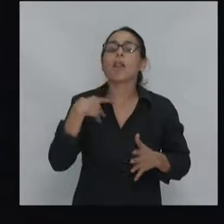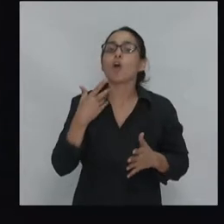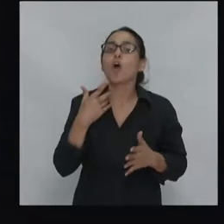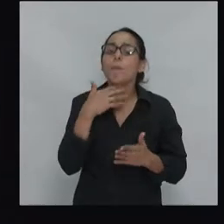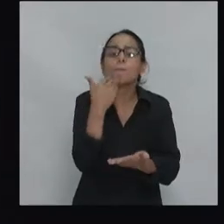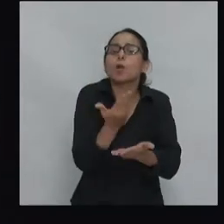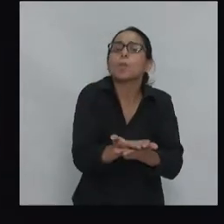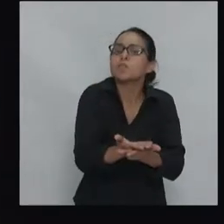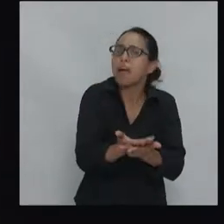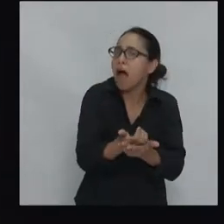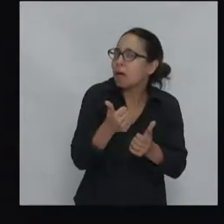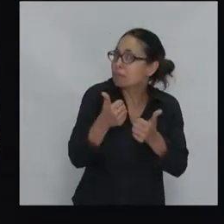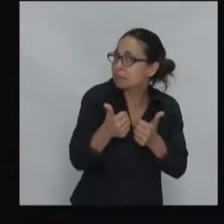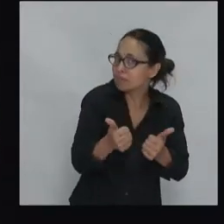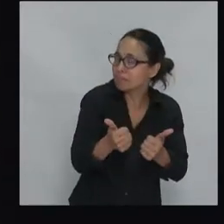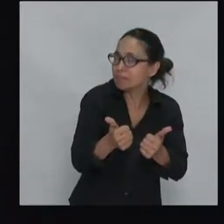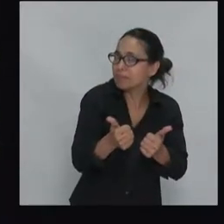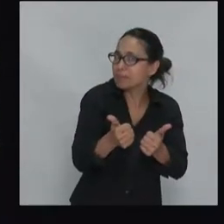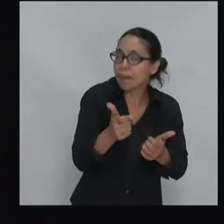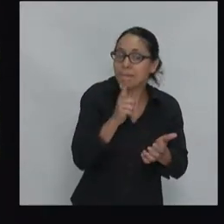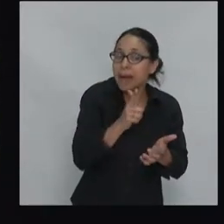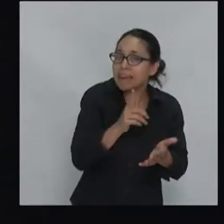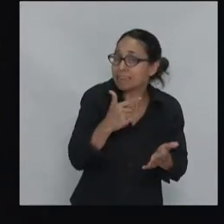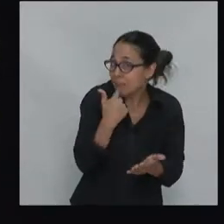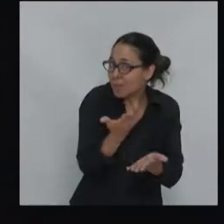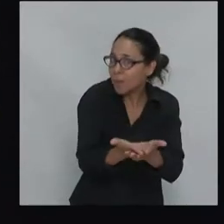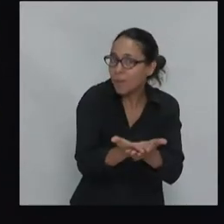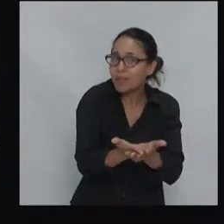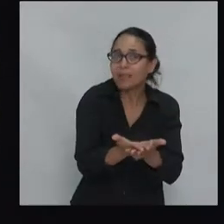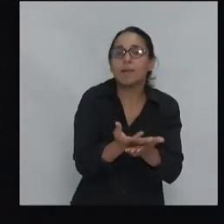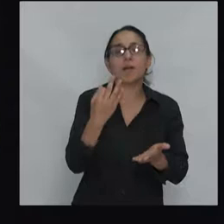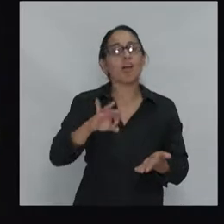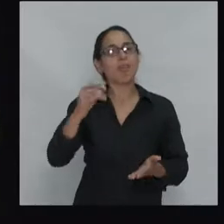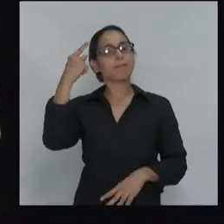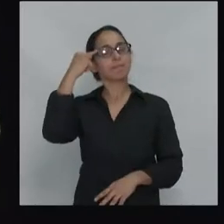pero es un planteamiento que hace pensar